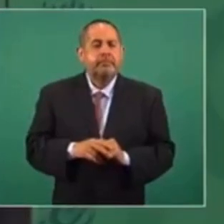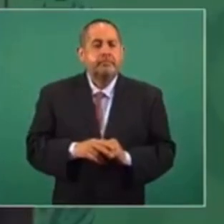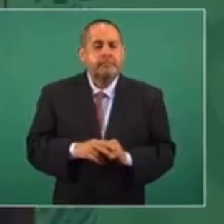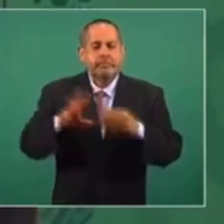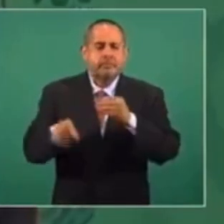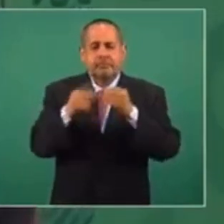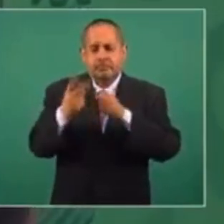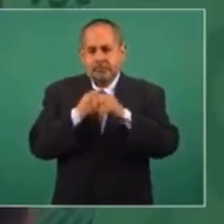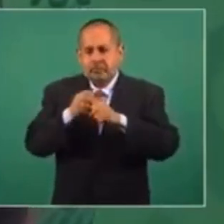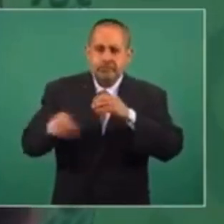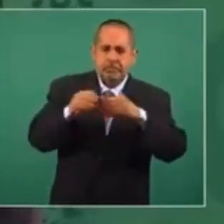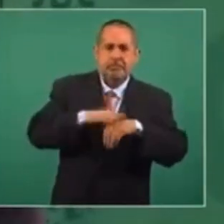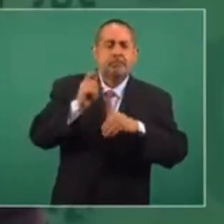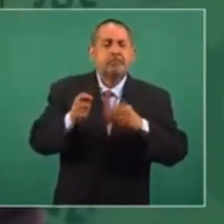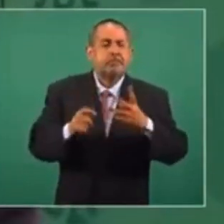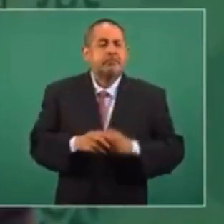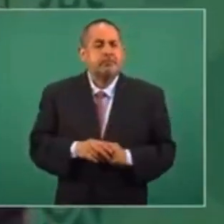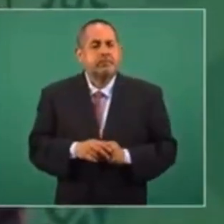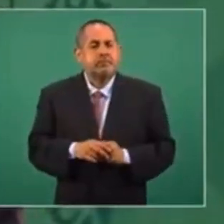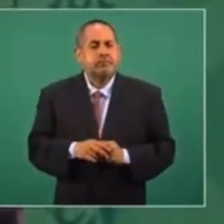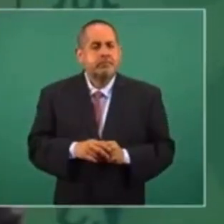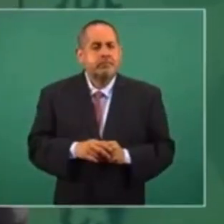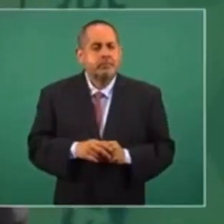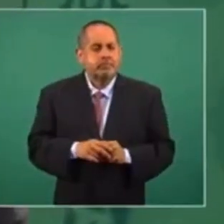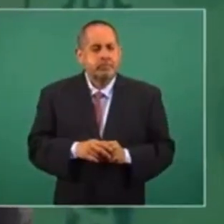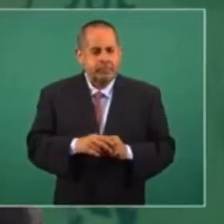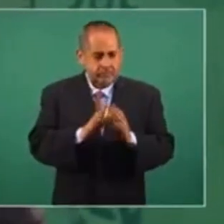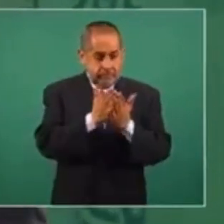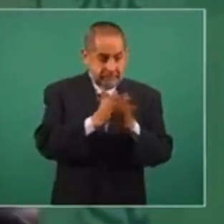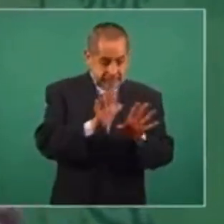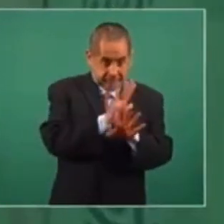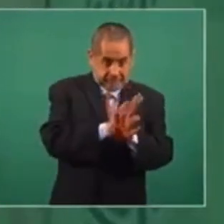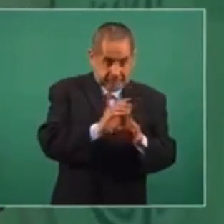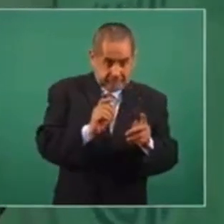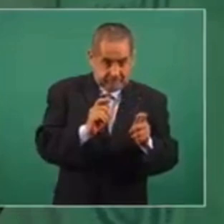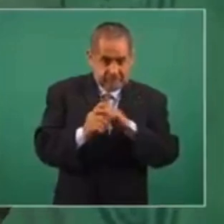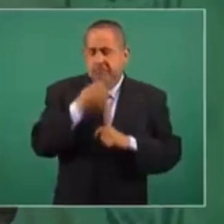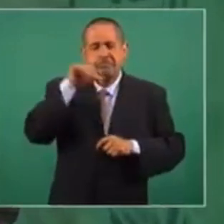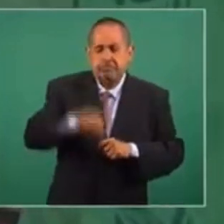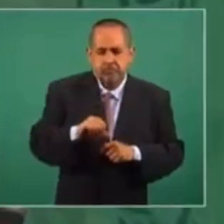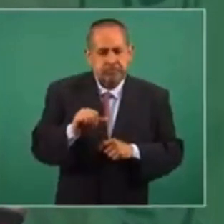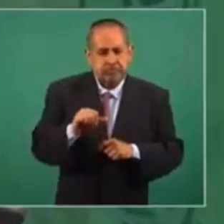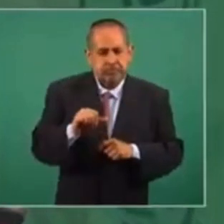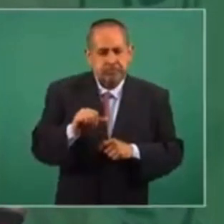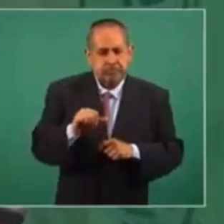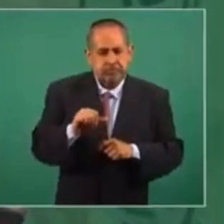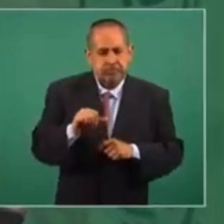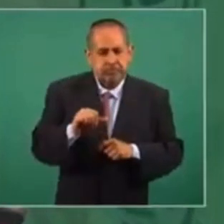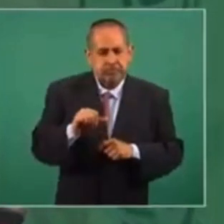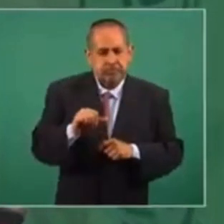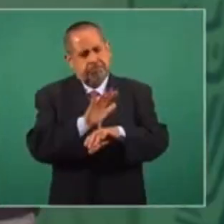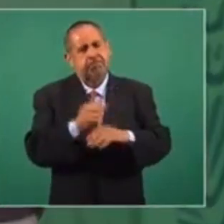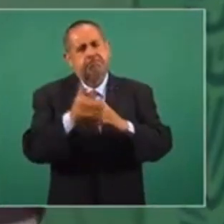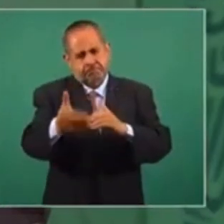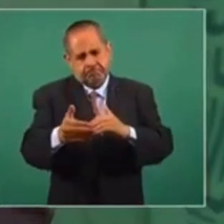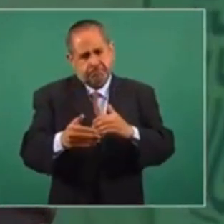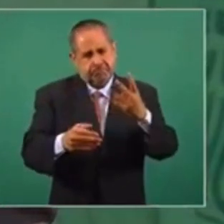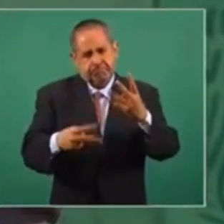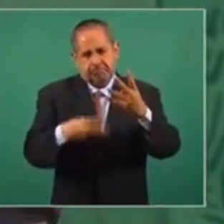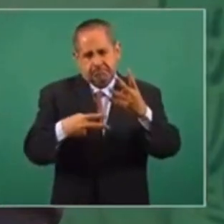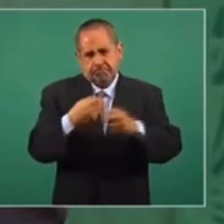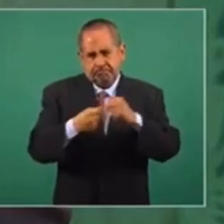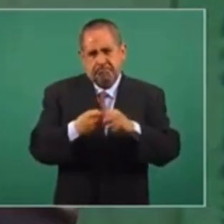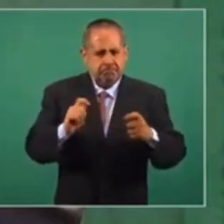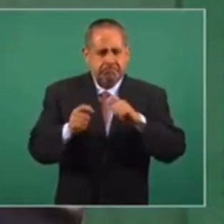Agrego dos más, porque si los cambian no lo van a hacer de inmediato. Si